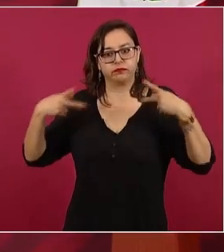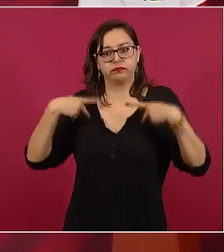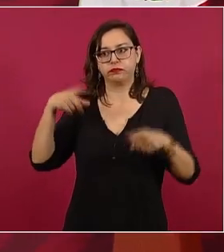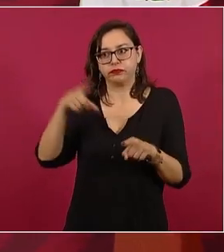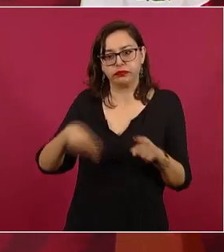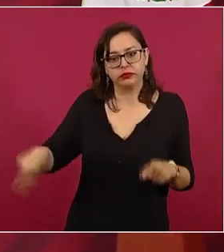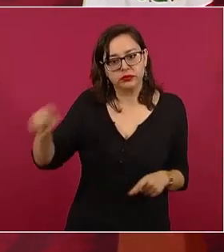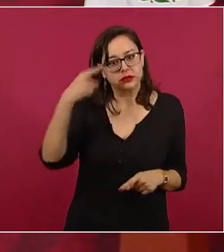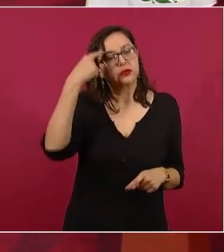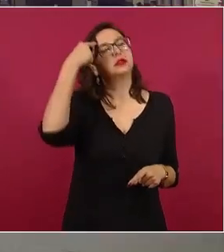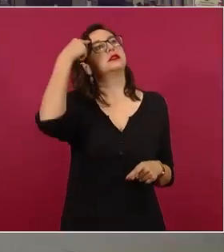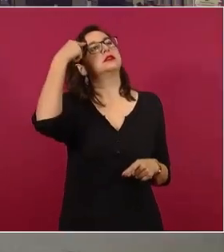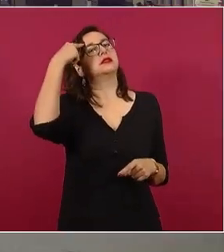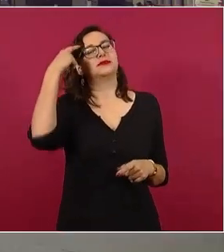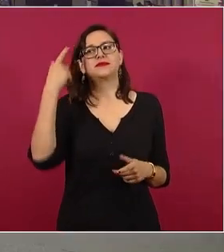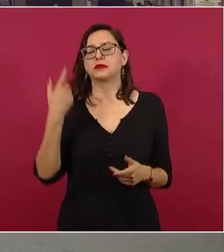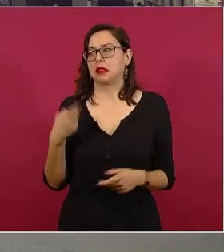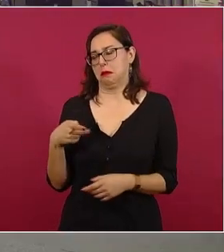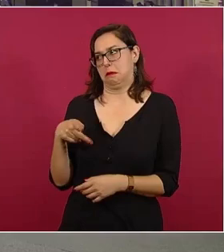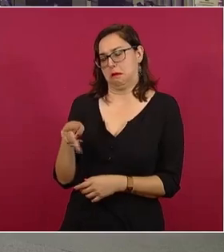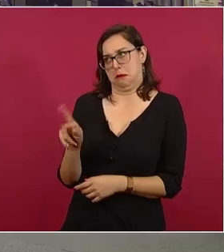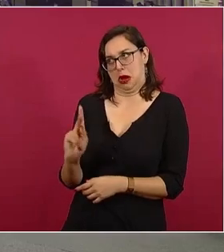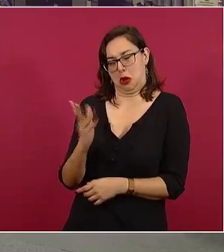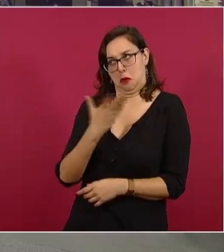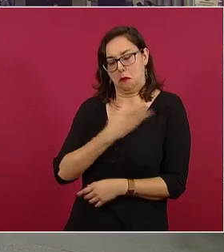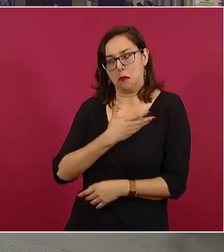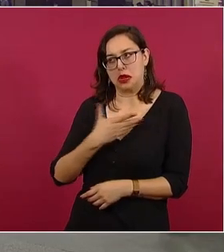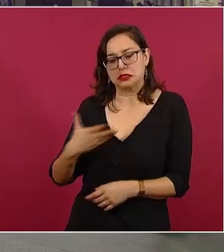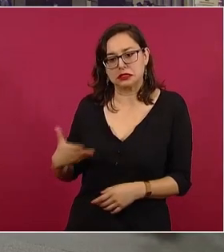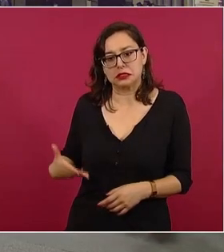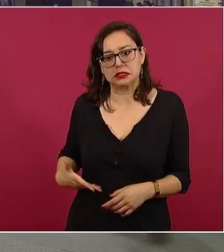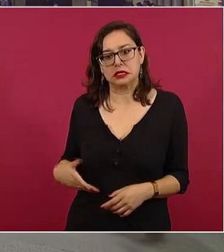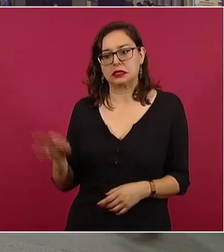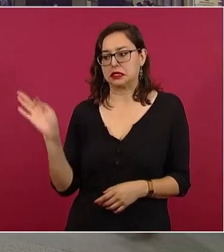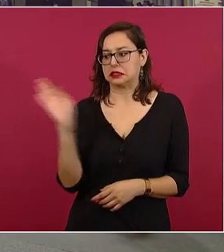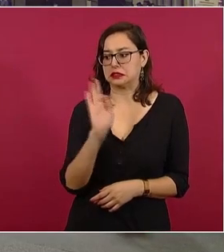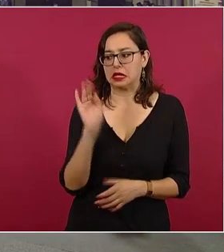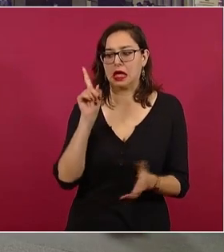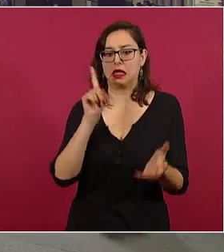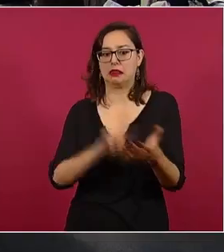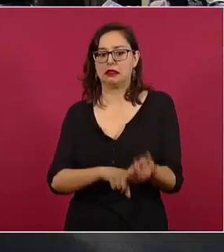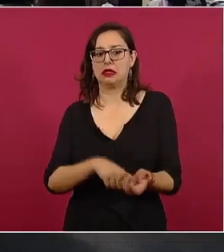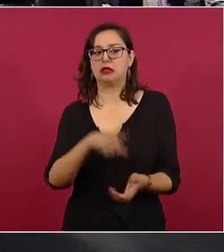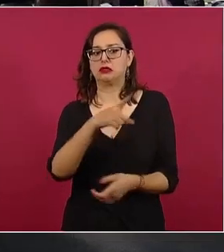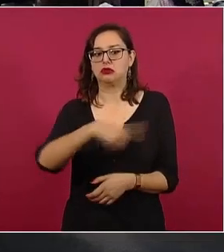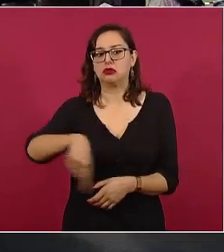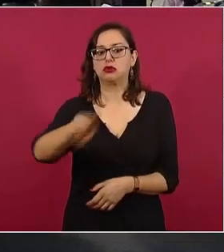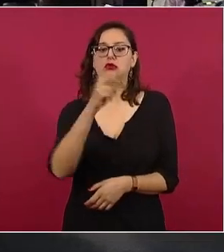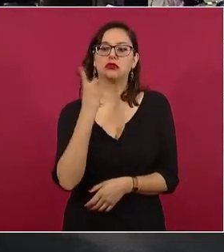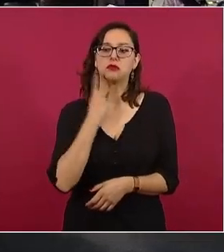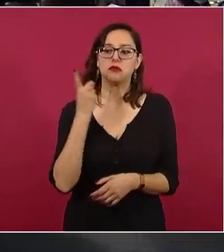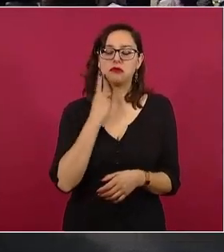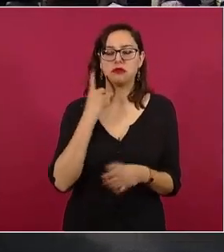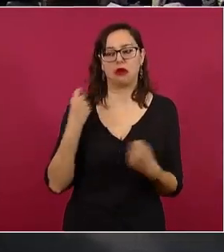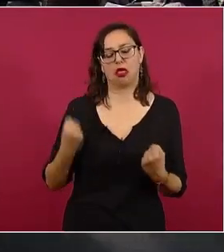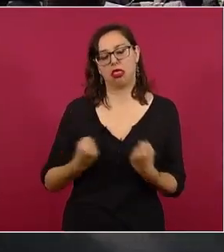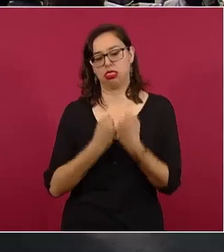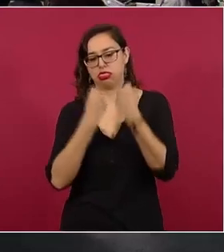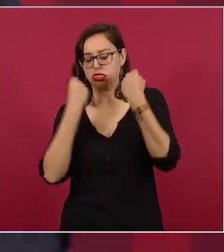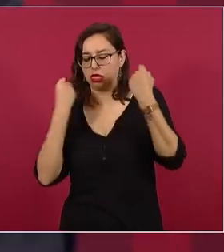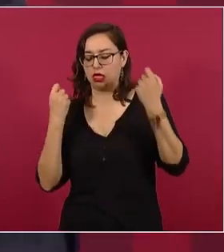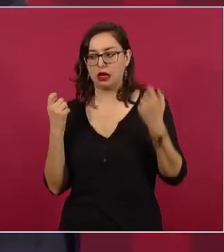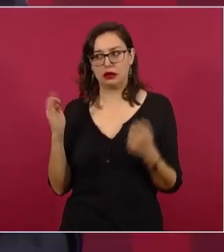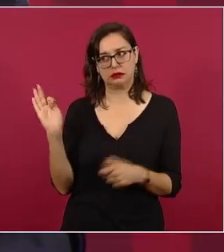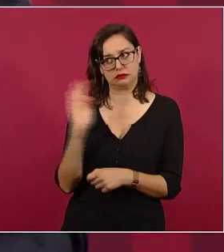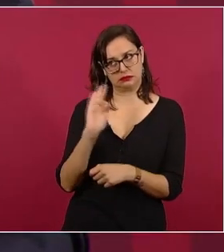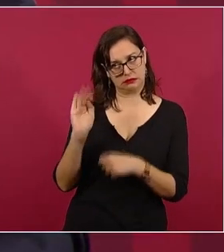presidenta. Presidente, ¿pero este tipo de discursos no también trabará todos estos acuerdos legislativos, que todas las reformas que está proponiendo…? cosas hay que llamarlas